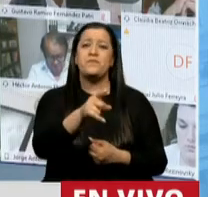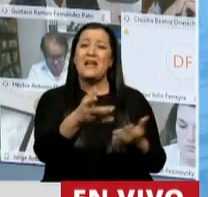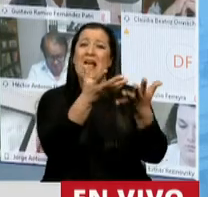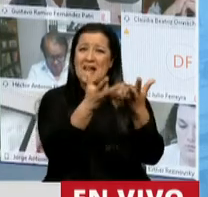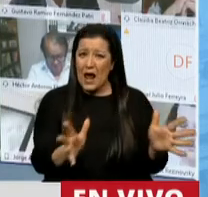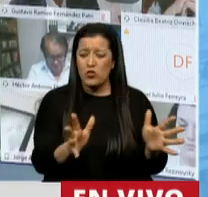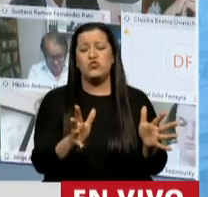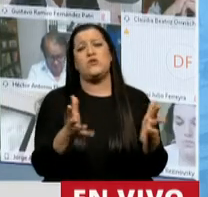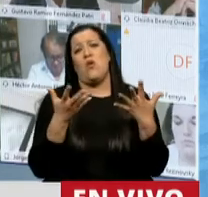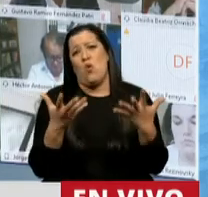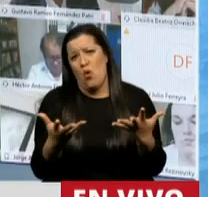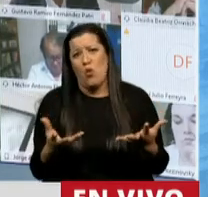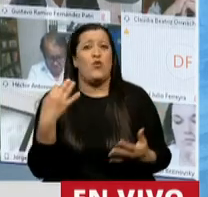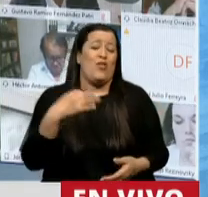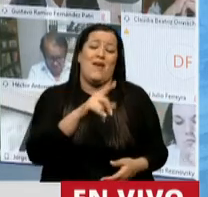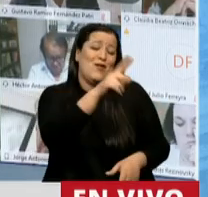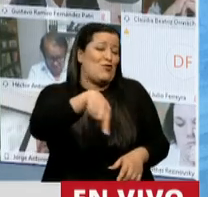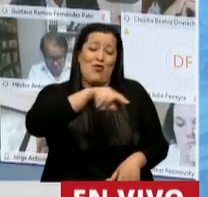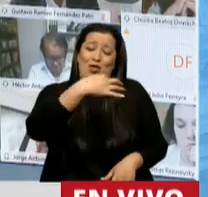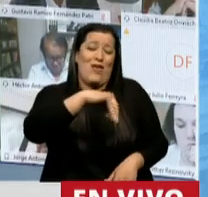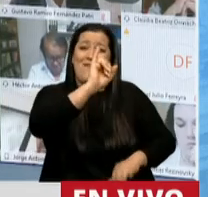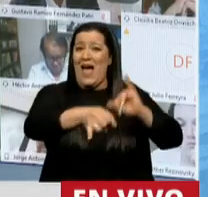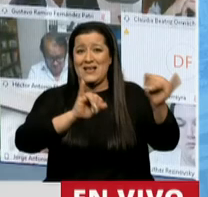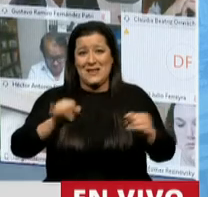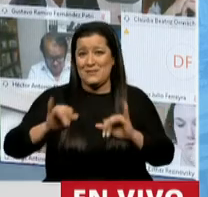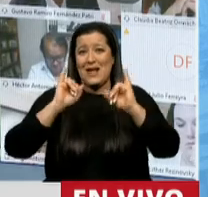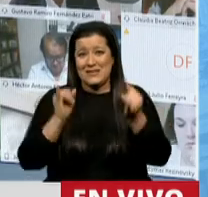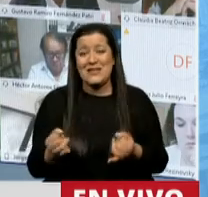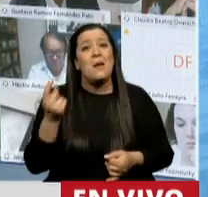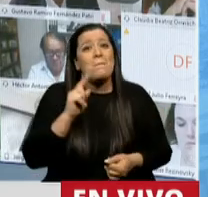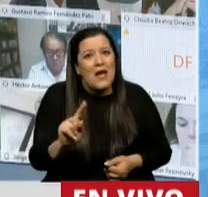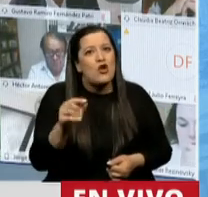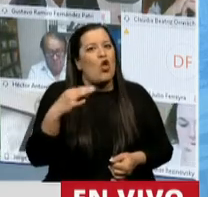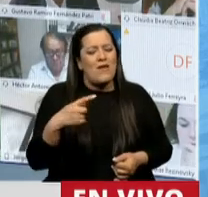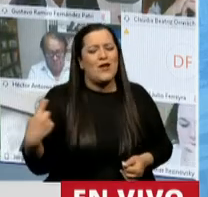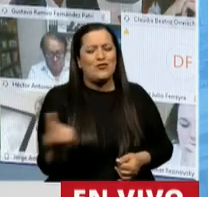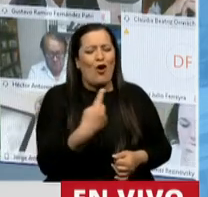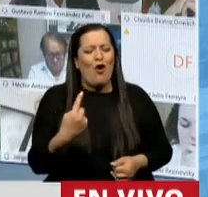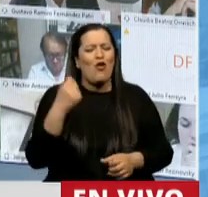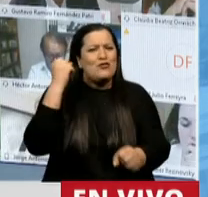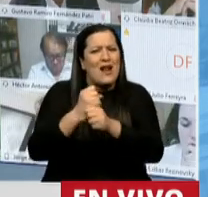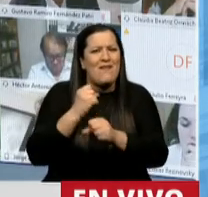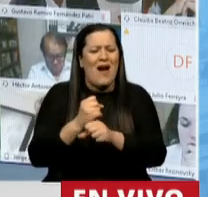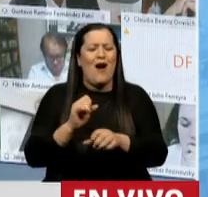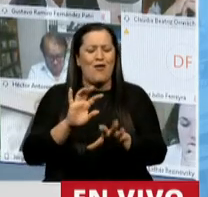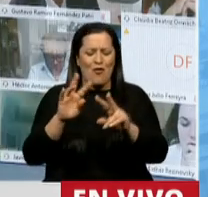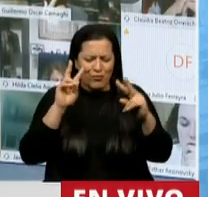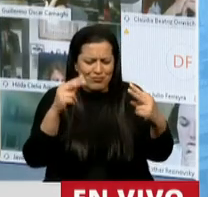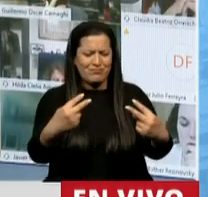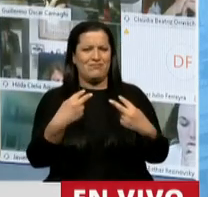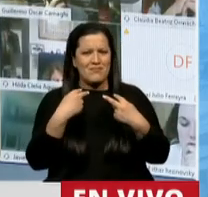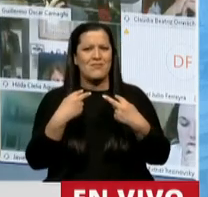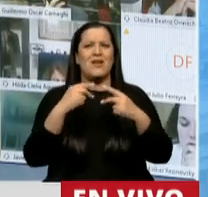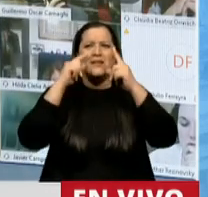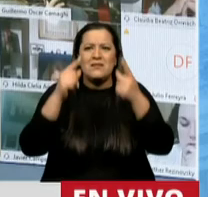renuncia que obviamente debe ser aceptada, debemos hacer un trabajo que nos permita trabajar en